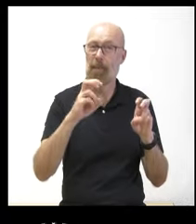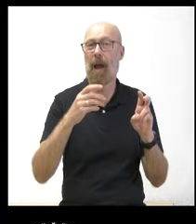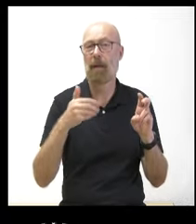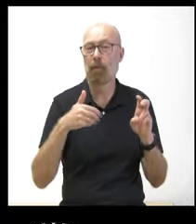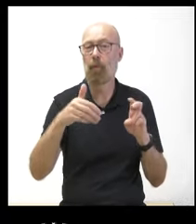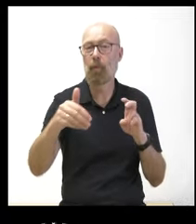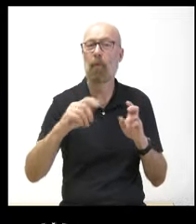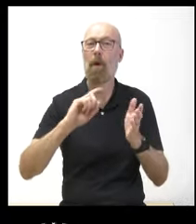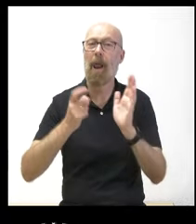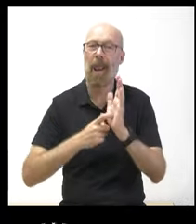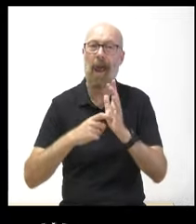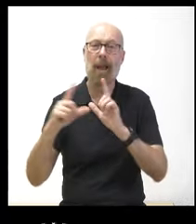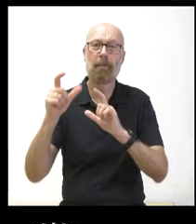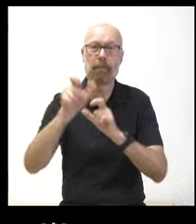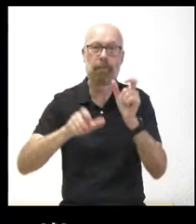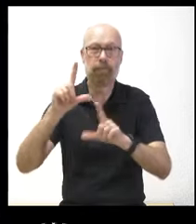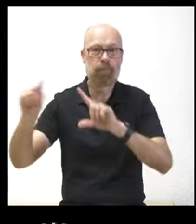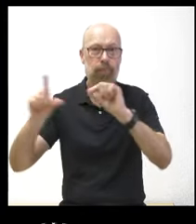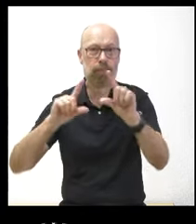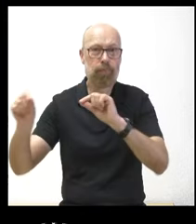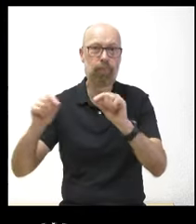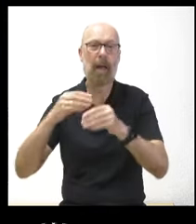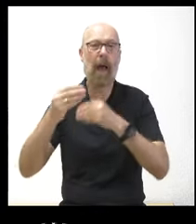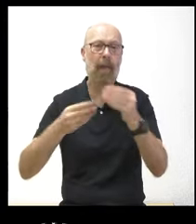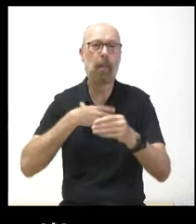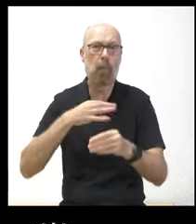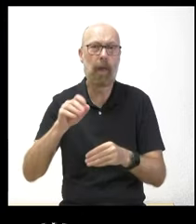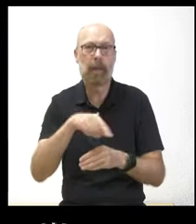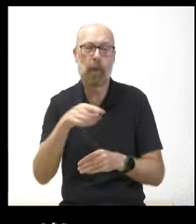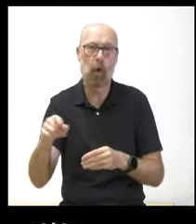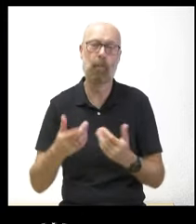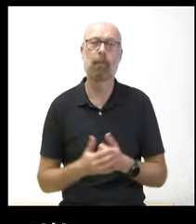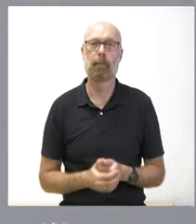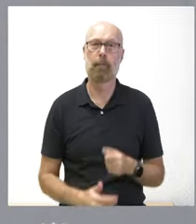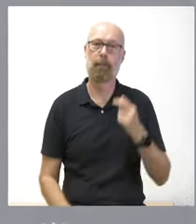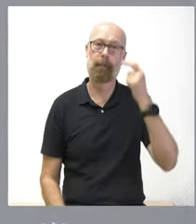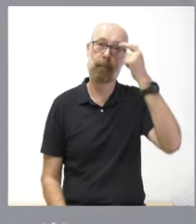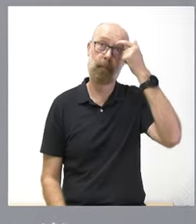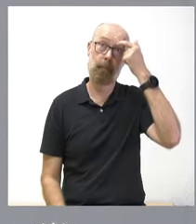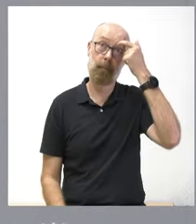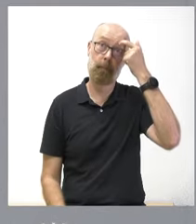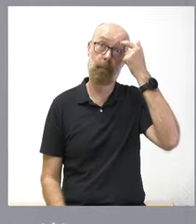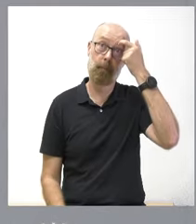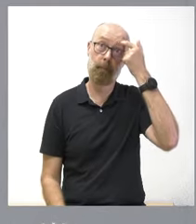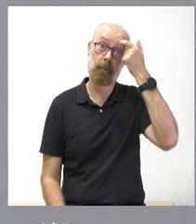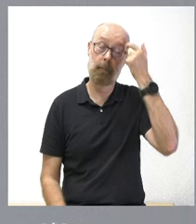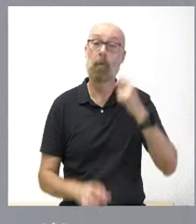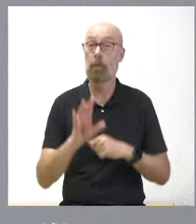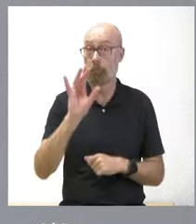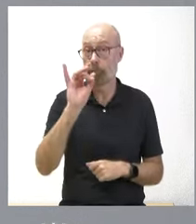o no cabida una ley de despoblación en sus planes muchas gracias no solamente tiene cabida sino que